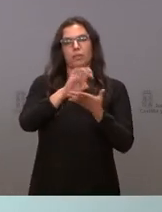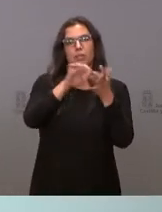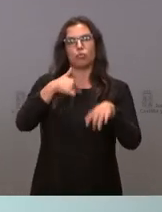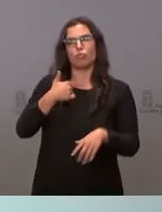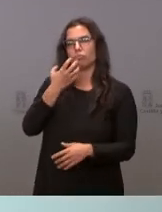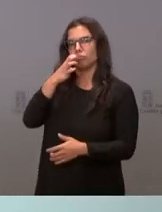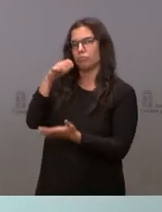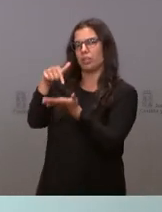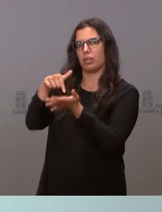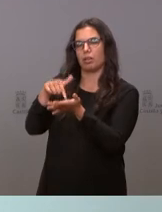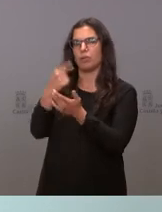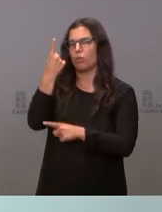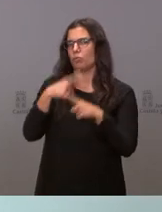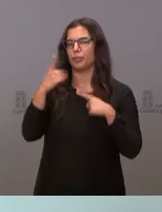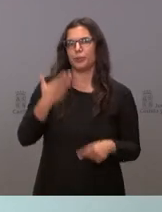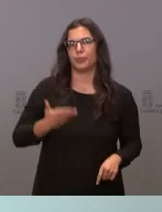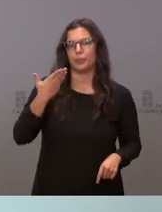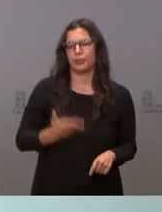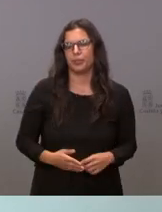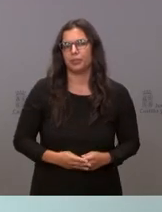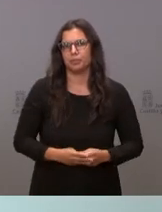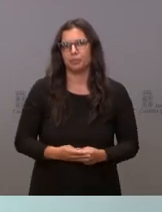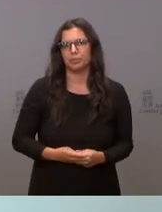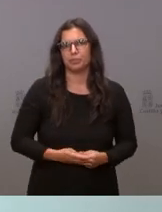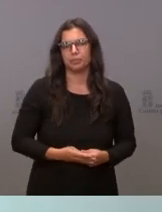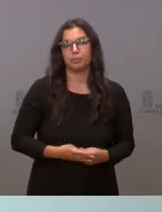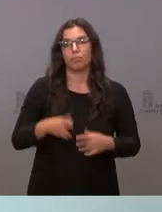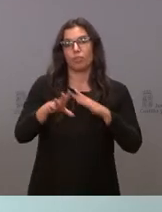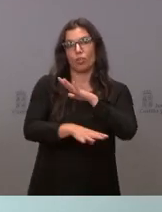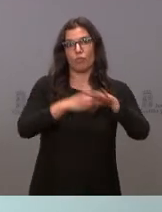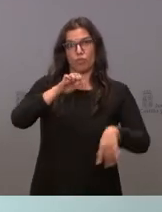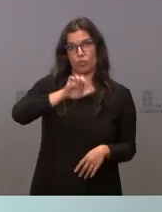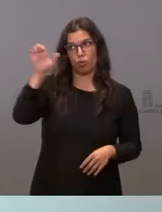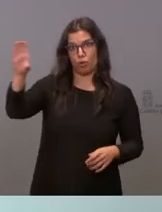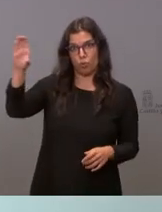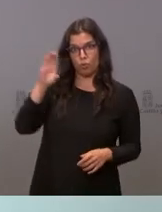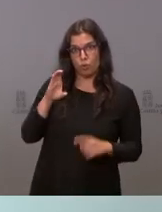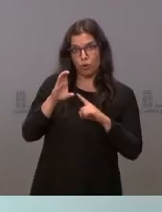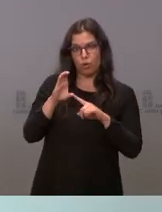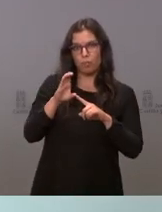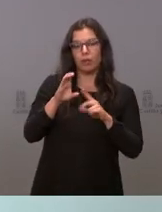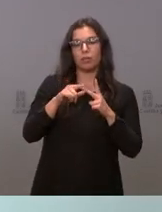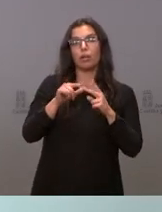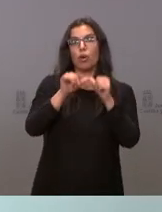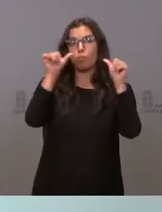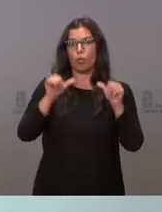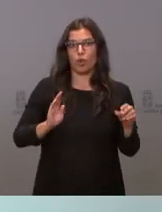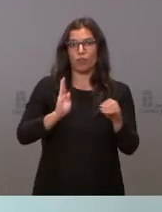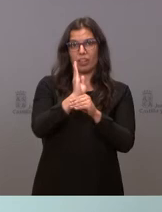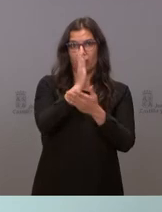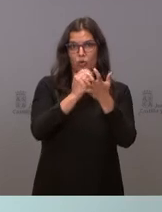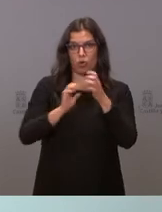algo muy importante los fondos europeos el modelo de financiación autonómica